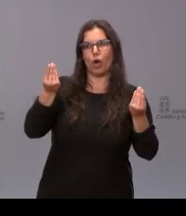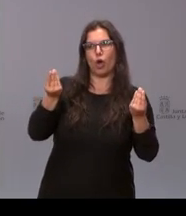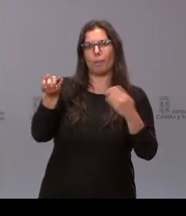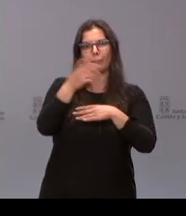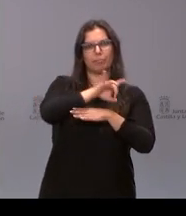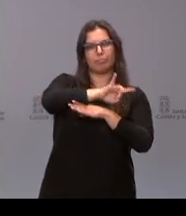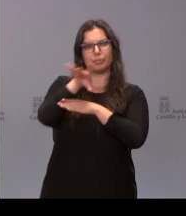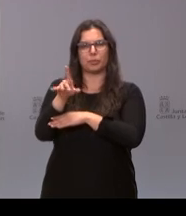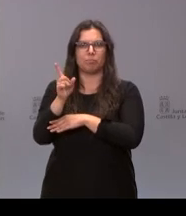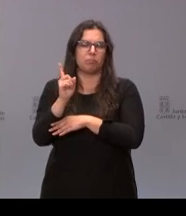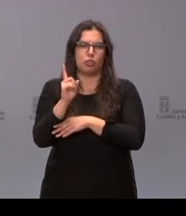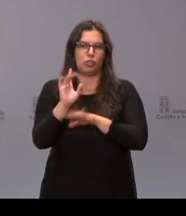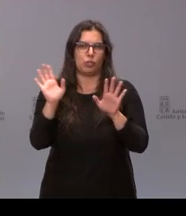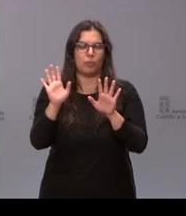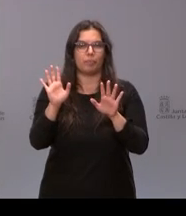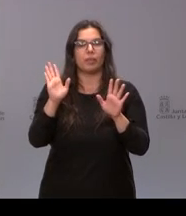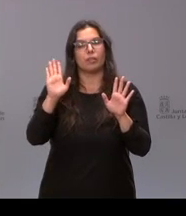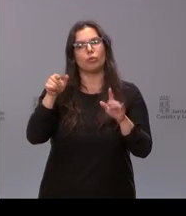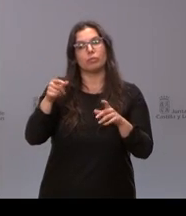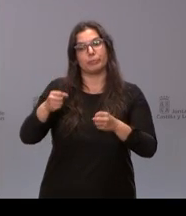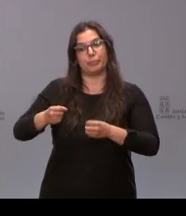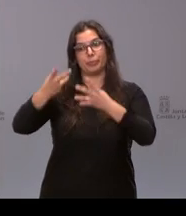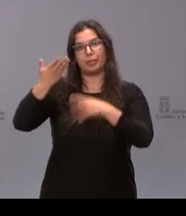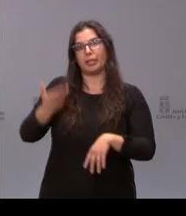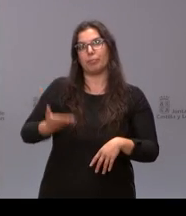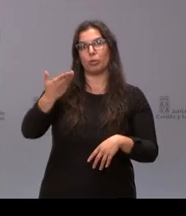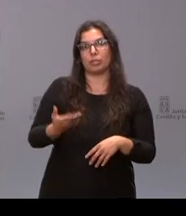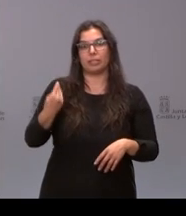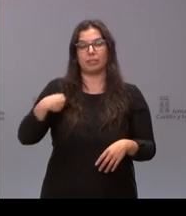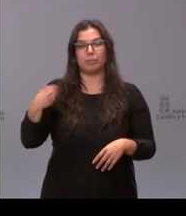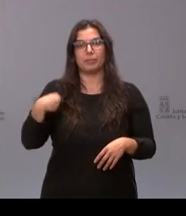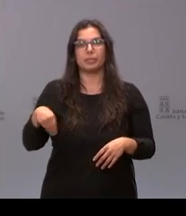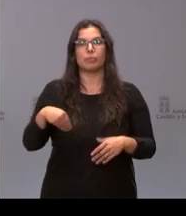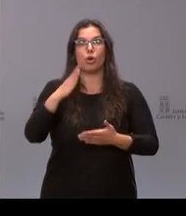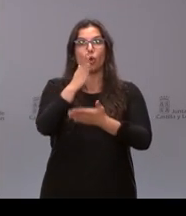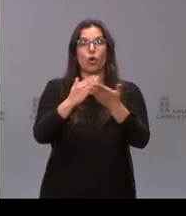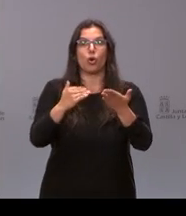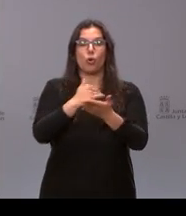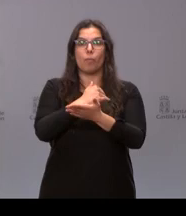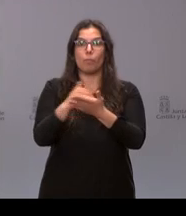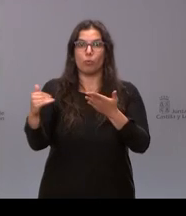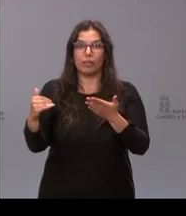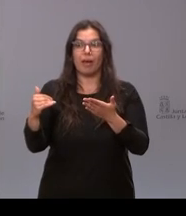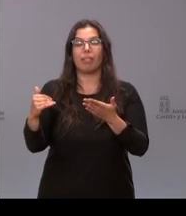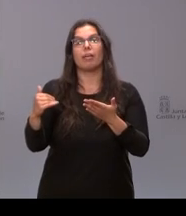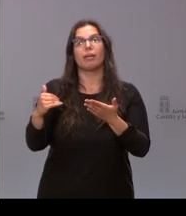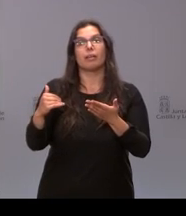fue trascendente de futuro sobre todo el traspaso a la comunidad de Castilla y León de las funciones y servicios del Insalud